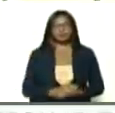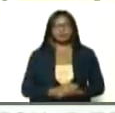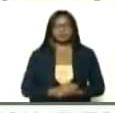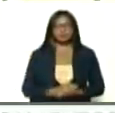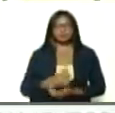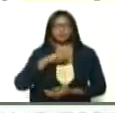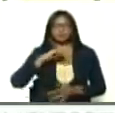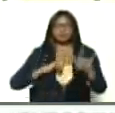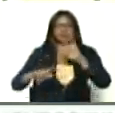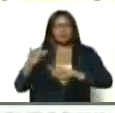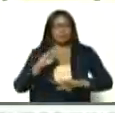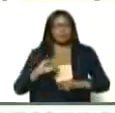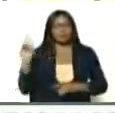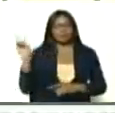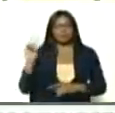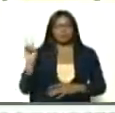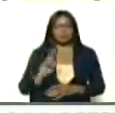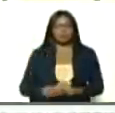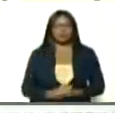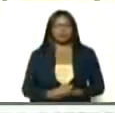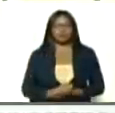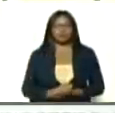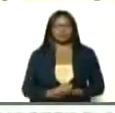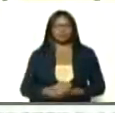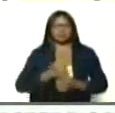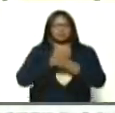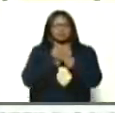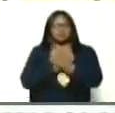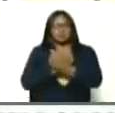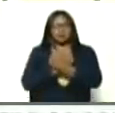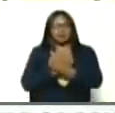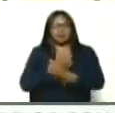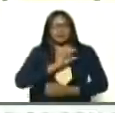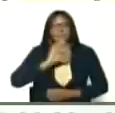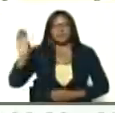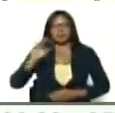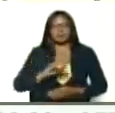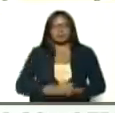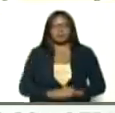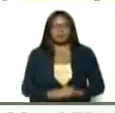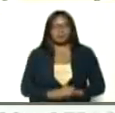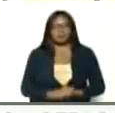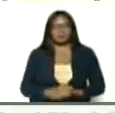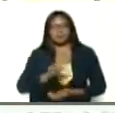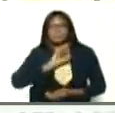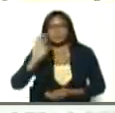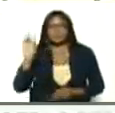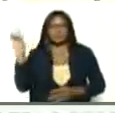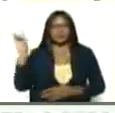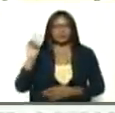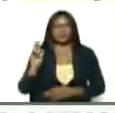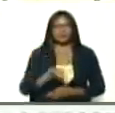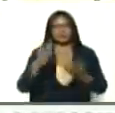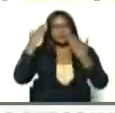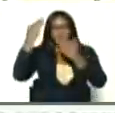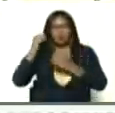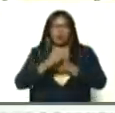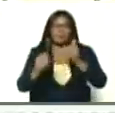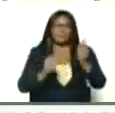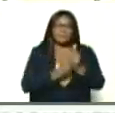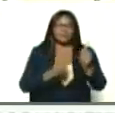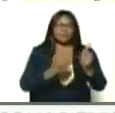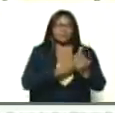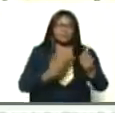amada Venezuela, nuestra amada y brillante, patria, patria Venezuela, bueno, saludo a la vicepresidenta,